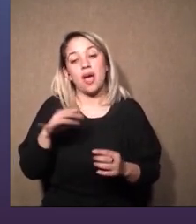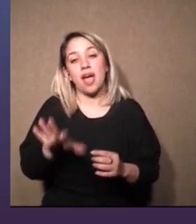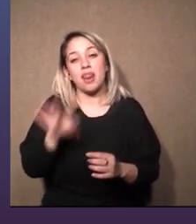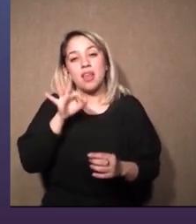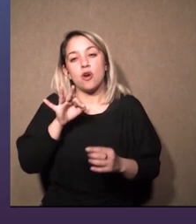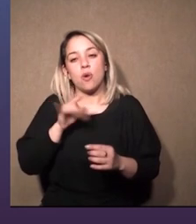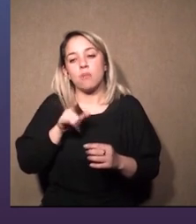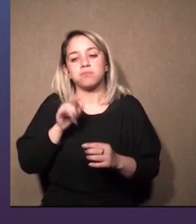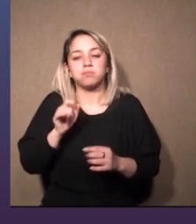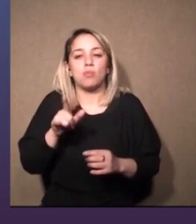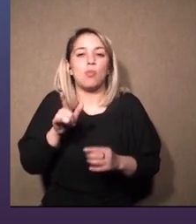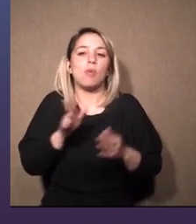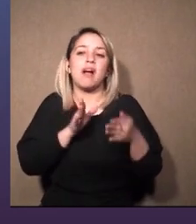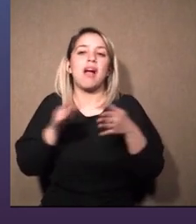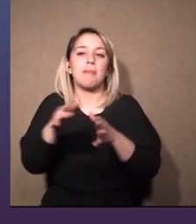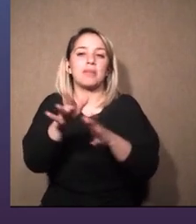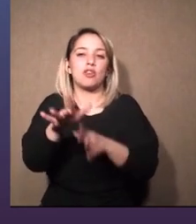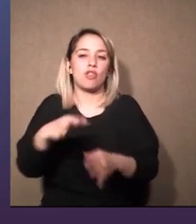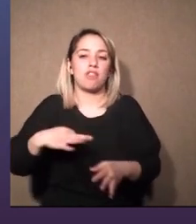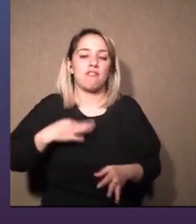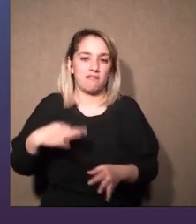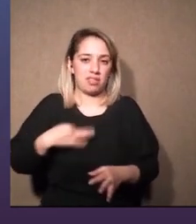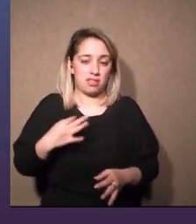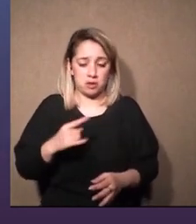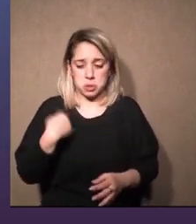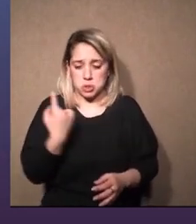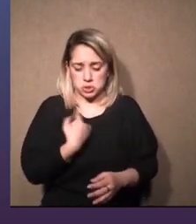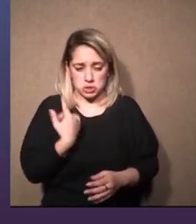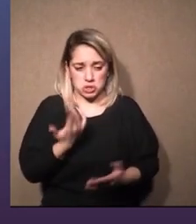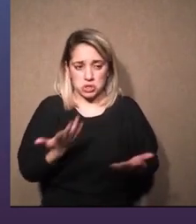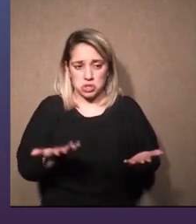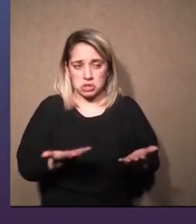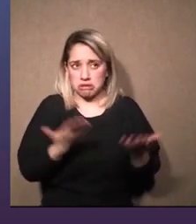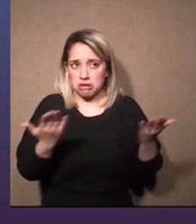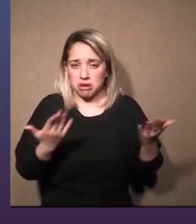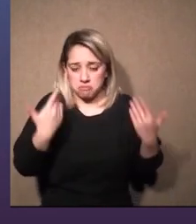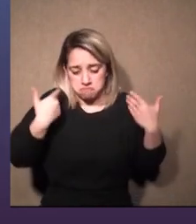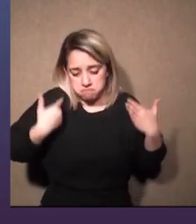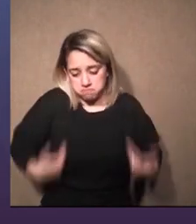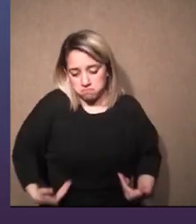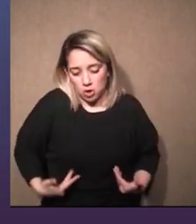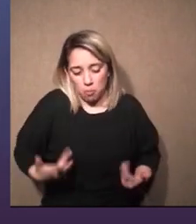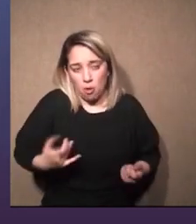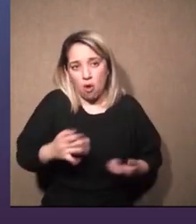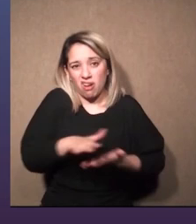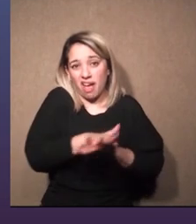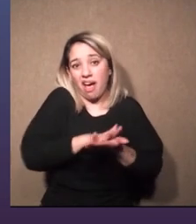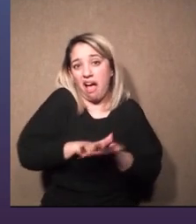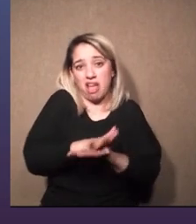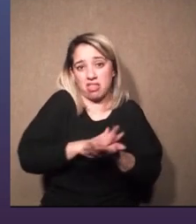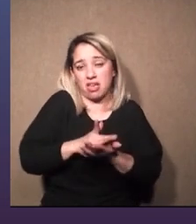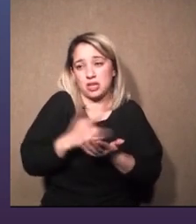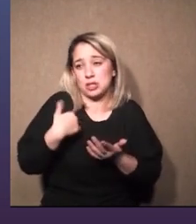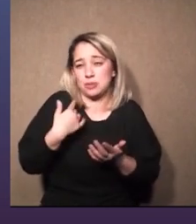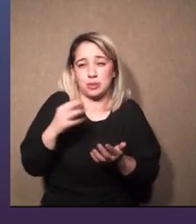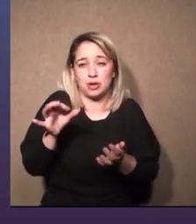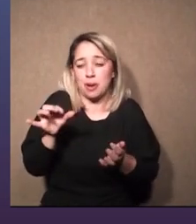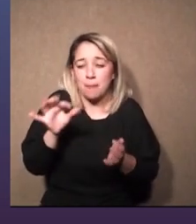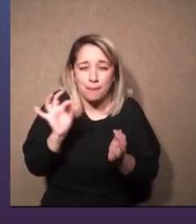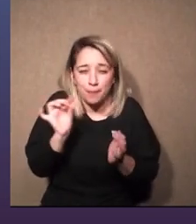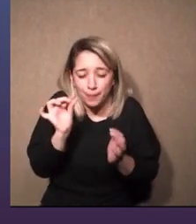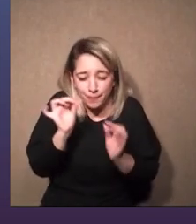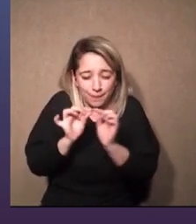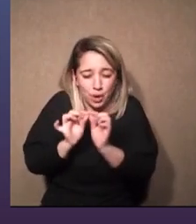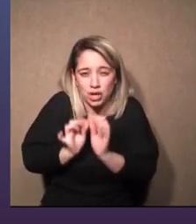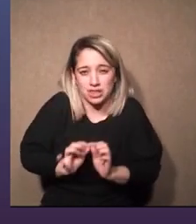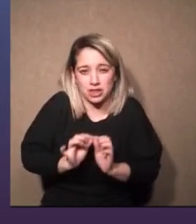y que no somos nada somos esto un granito de arena del microcosmos que